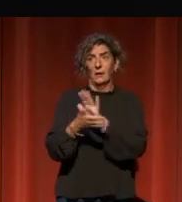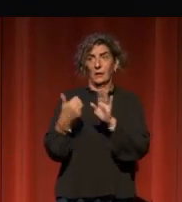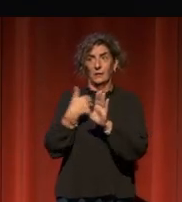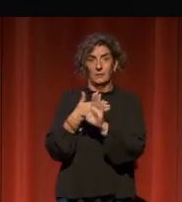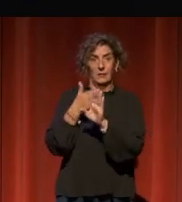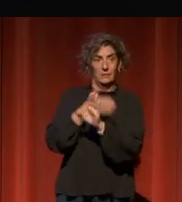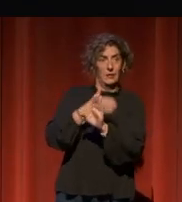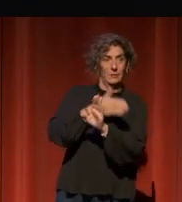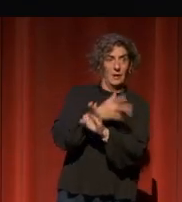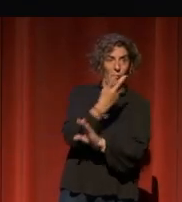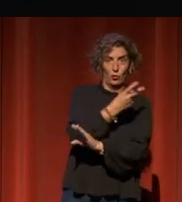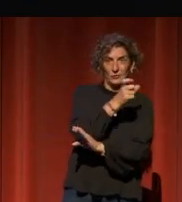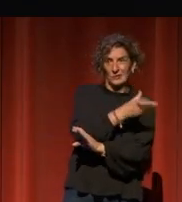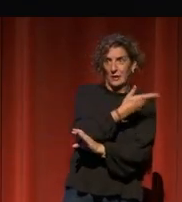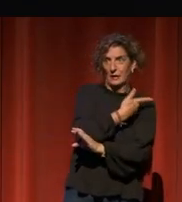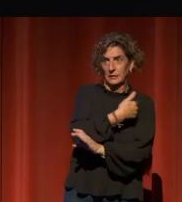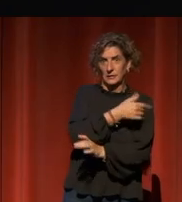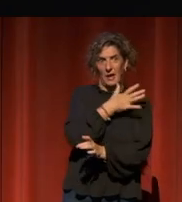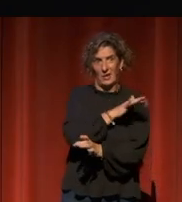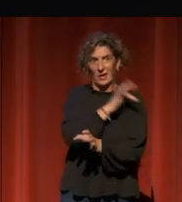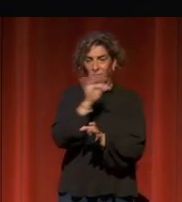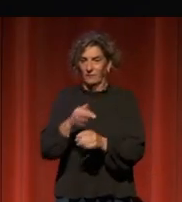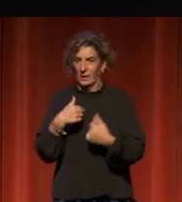inspiradoras que hemos tenido.